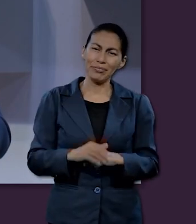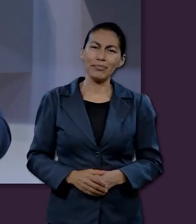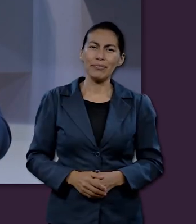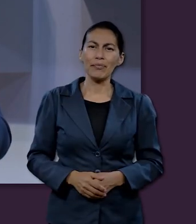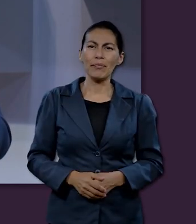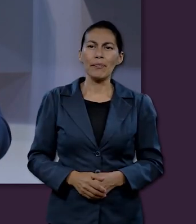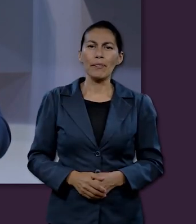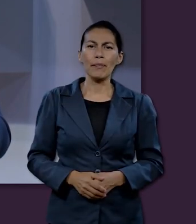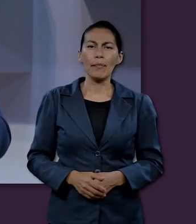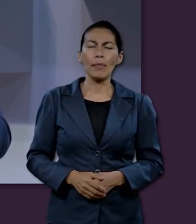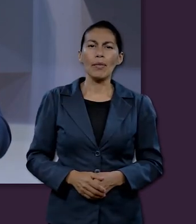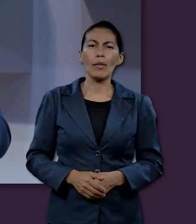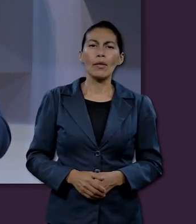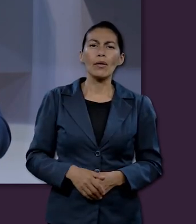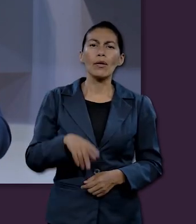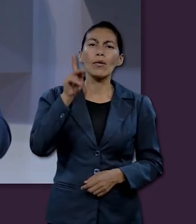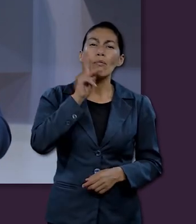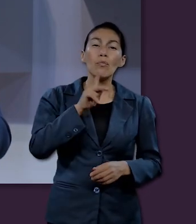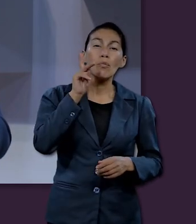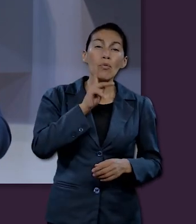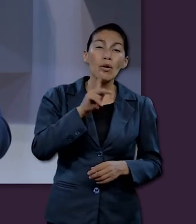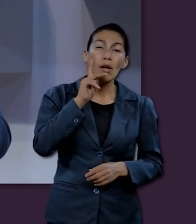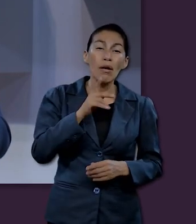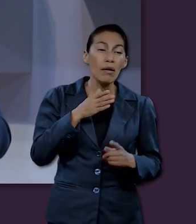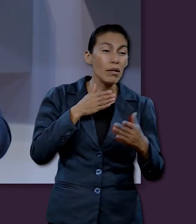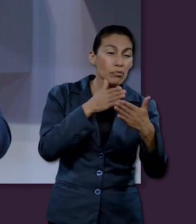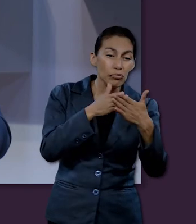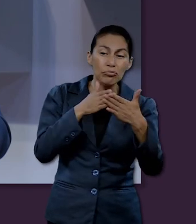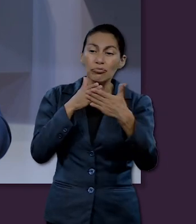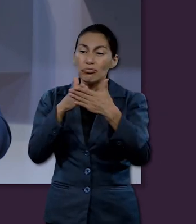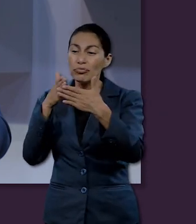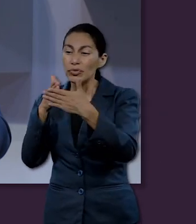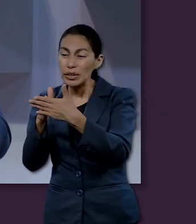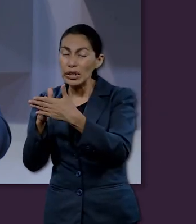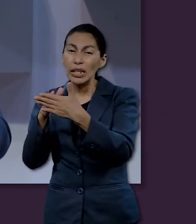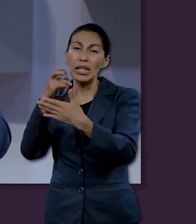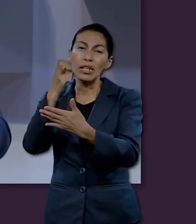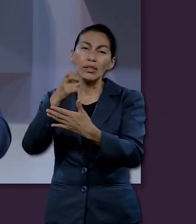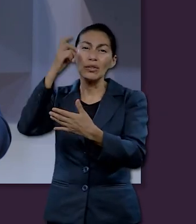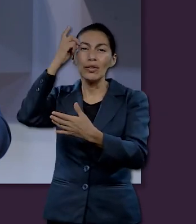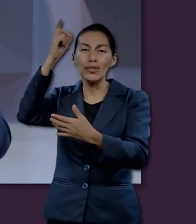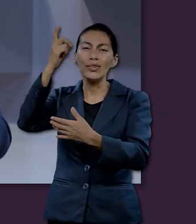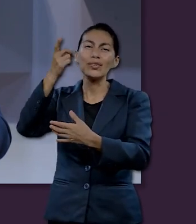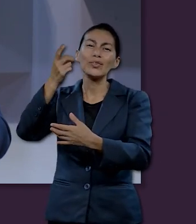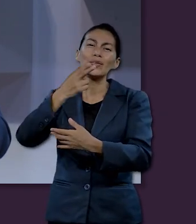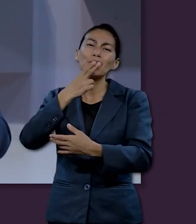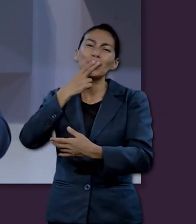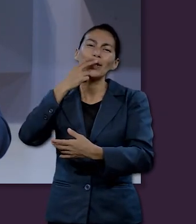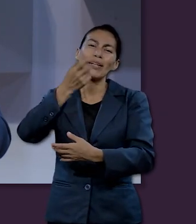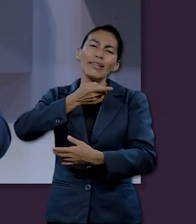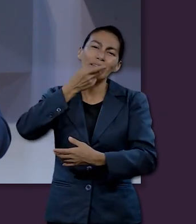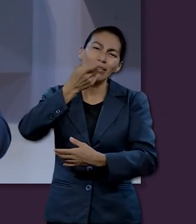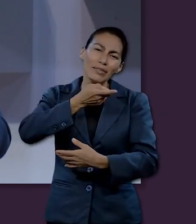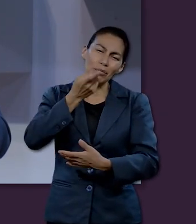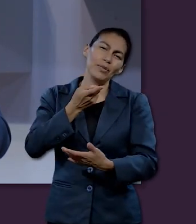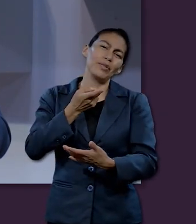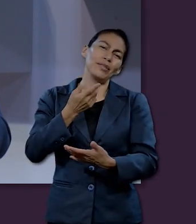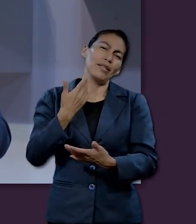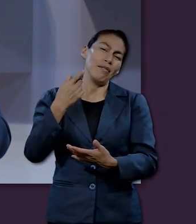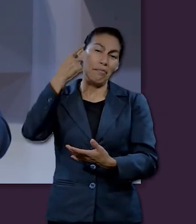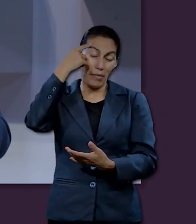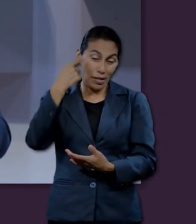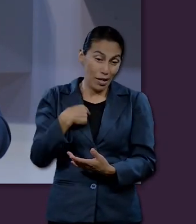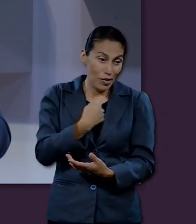Las pruebas y los obstáculos son los métodos de disciplina que el Señor escoge y las condiciones que